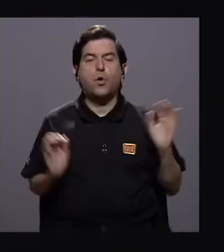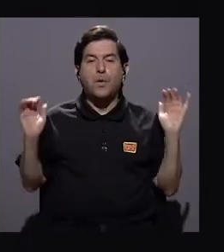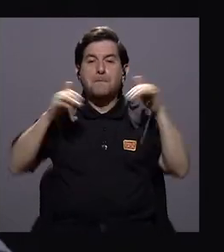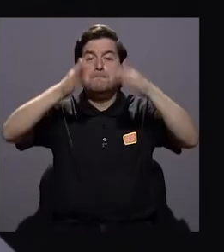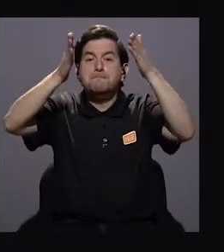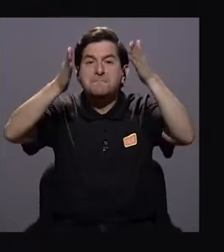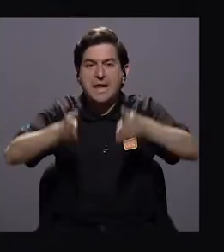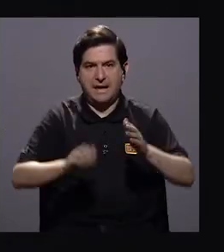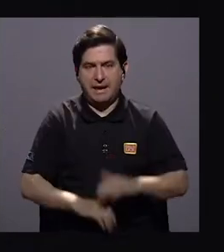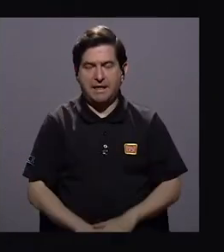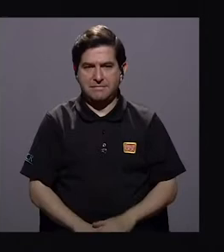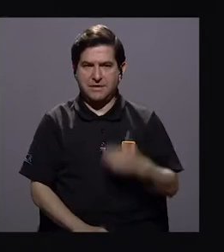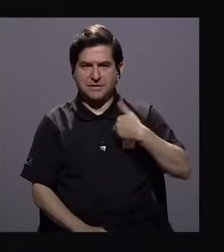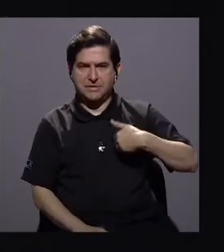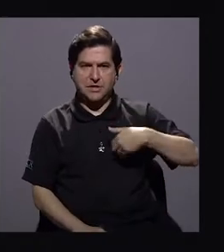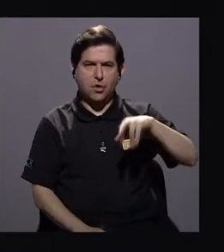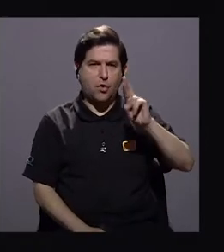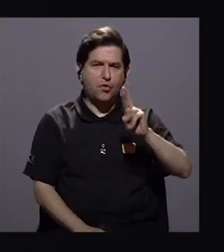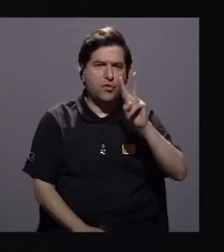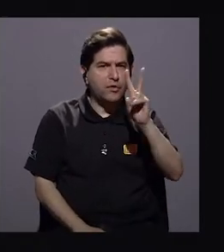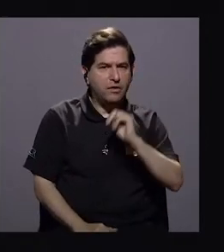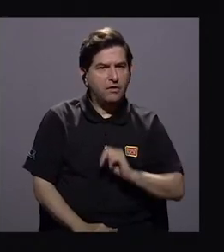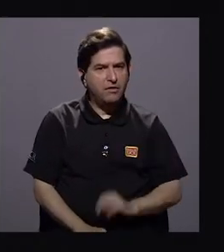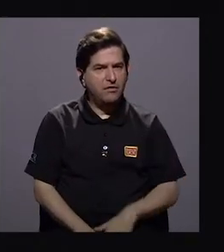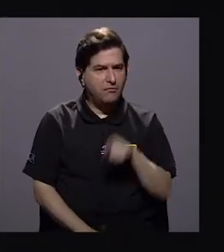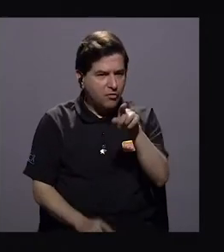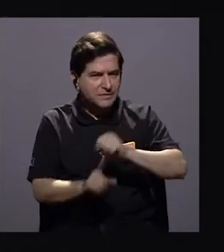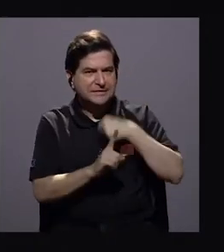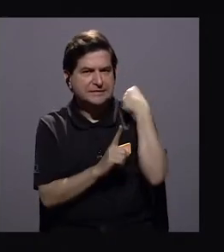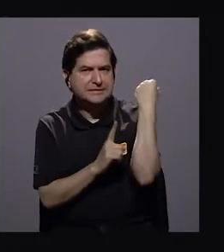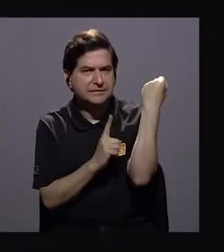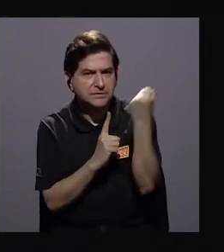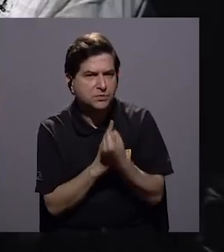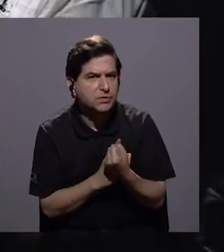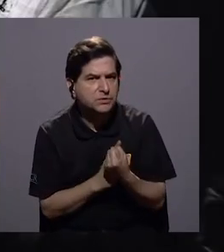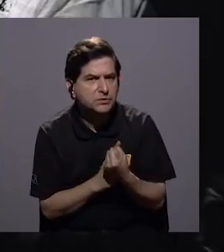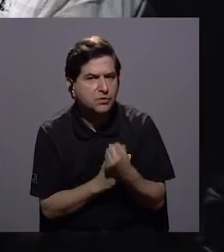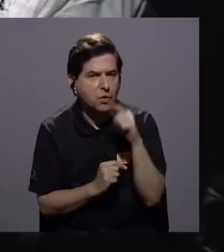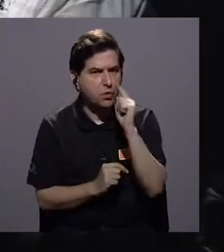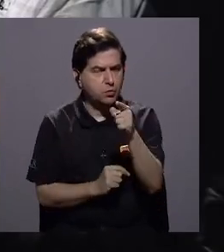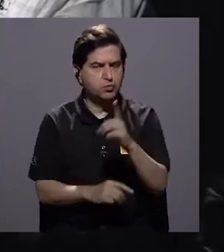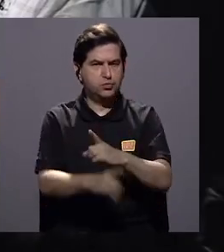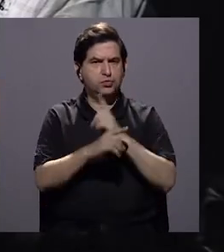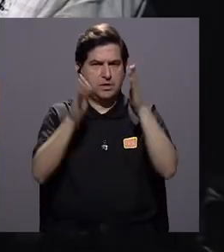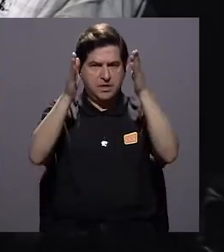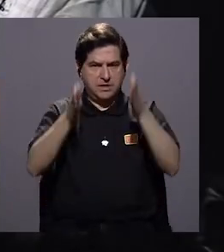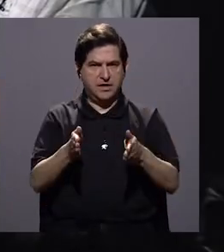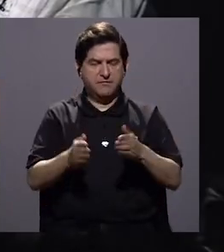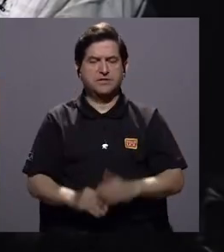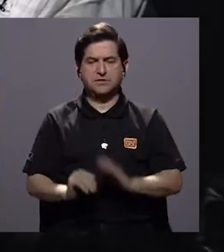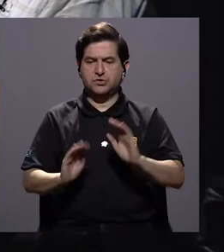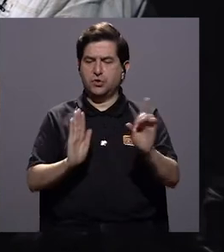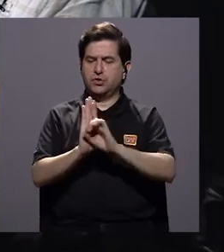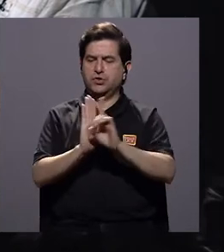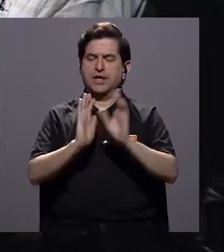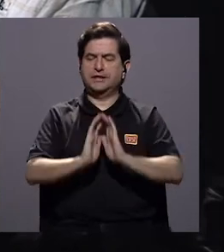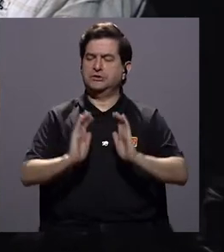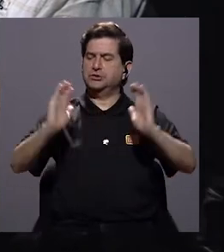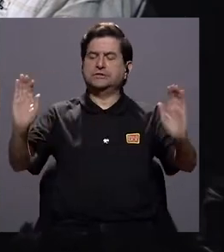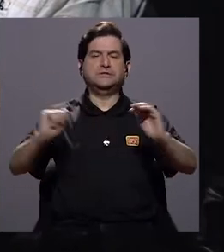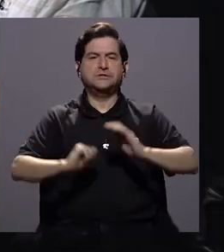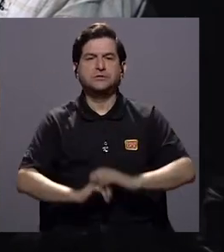son migrantes, don Rodolfo. Esa situación, usted como defensor de los derechos de la niñez,